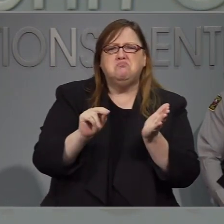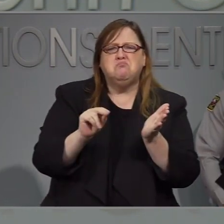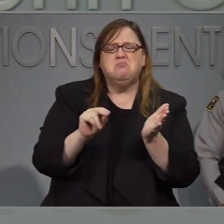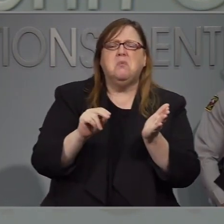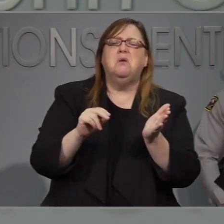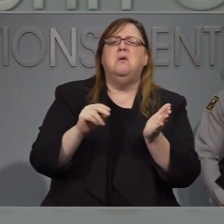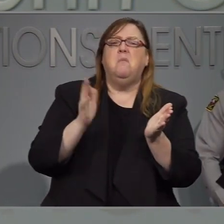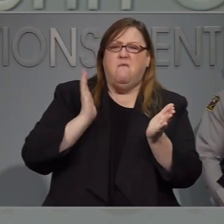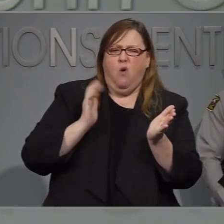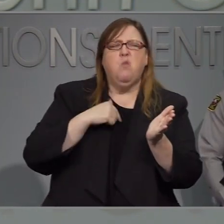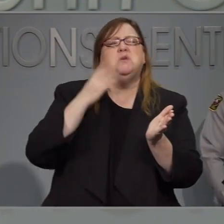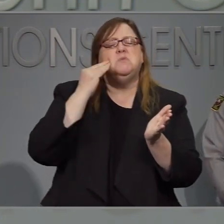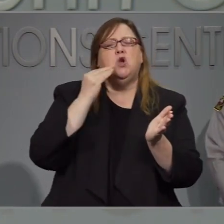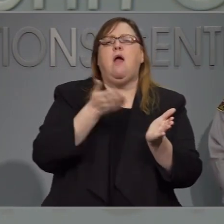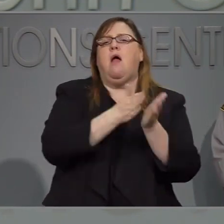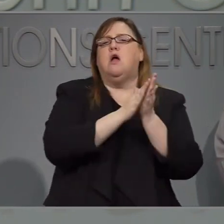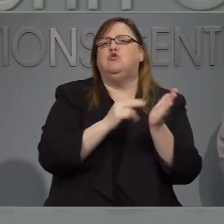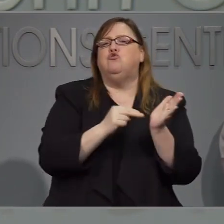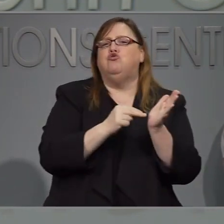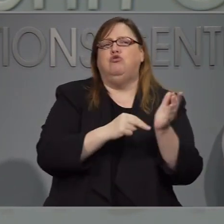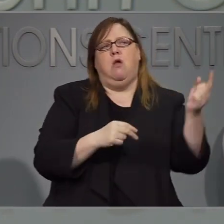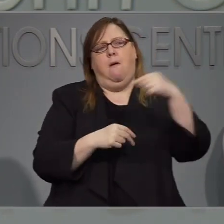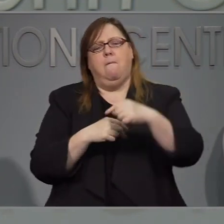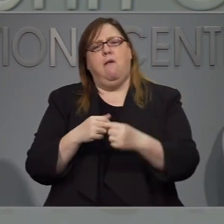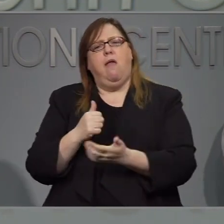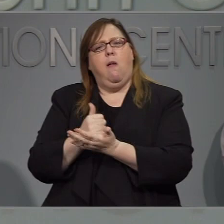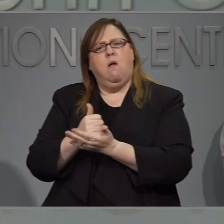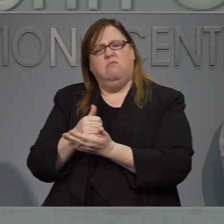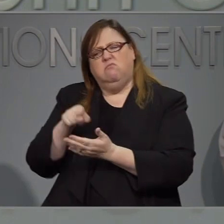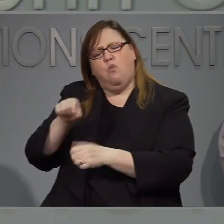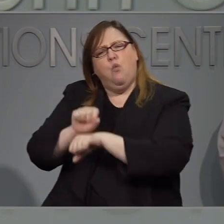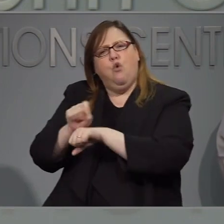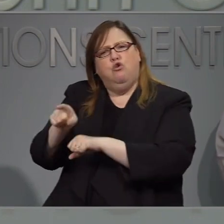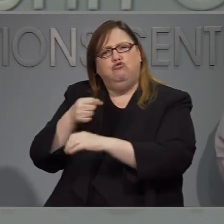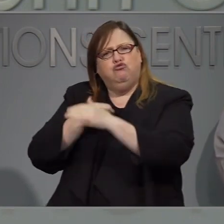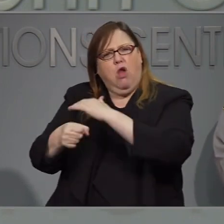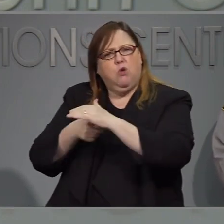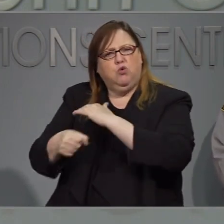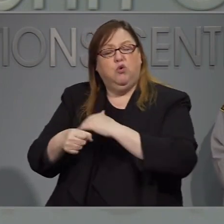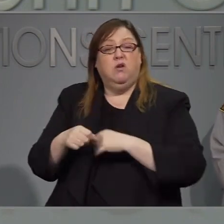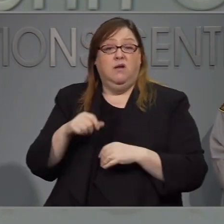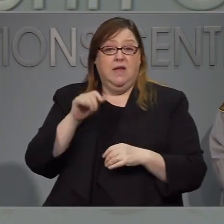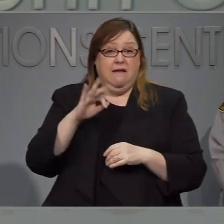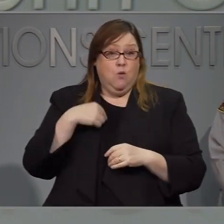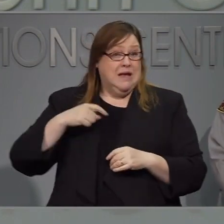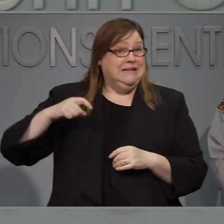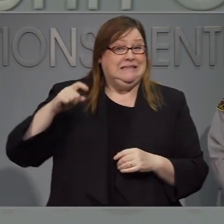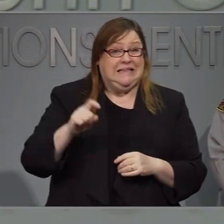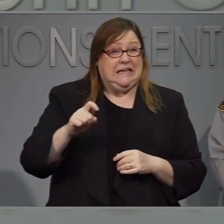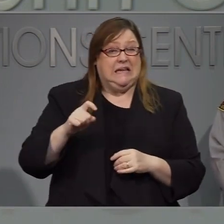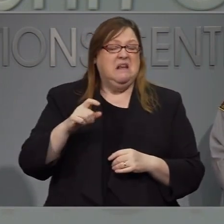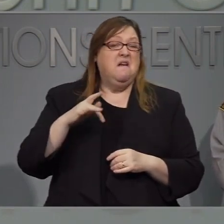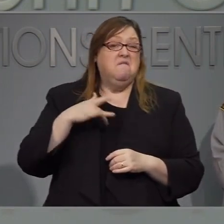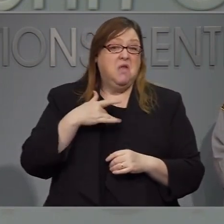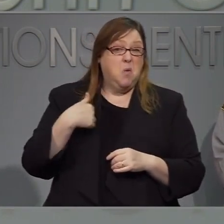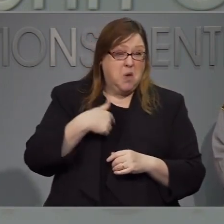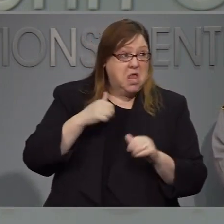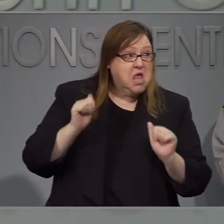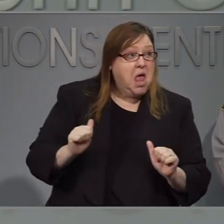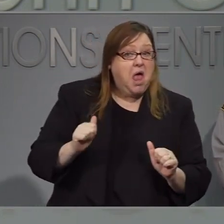enfermeros que trabajen en albergos tal vez que creo que pudiéramos operar esta situación si si fuese necesario. Gracias.